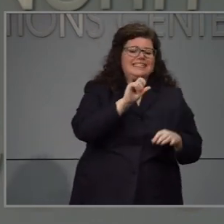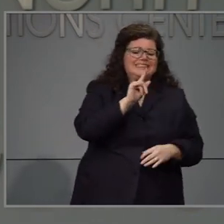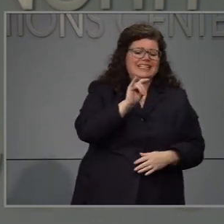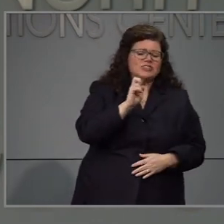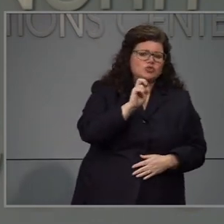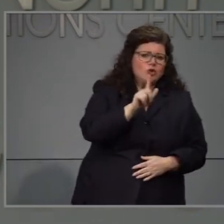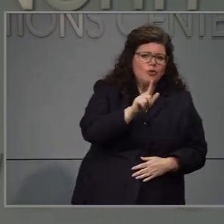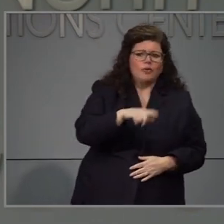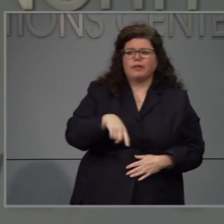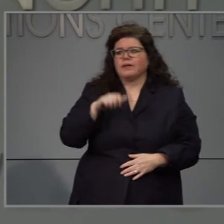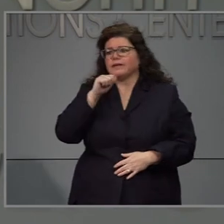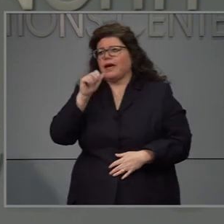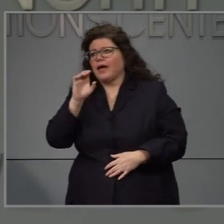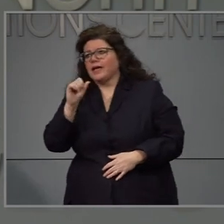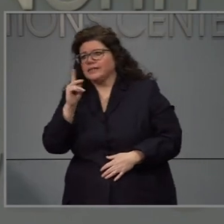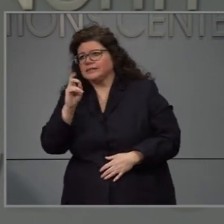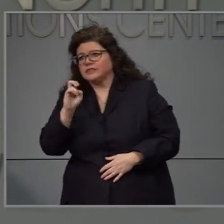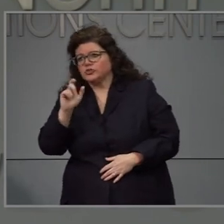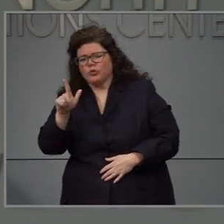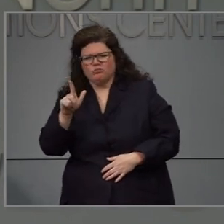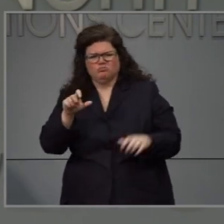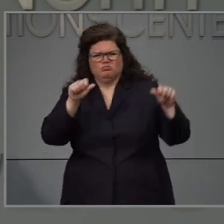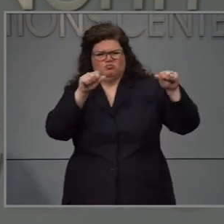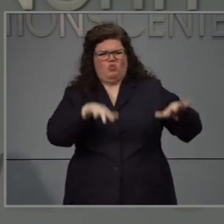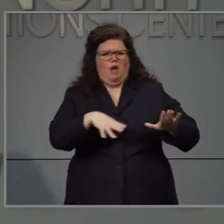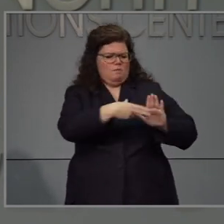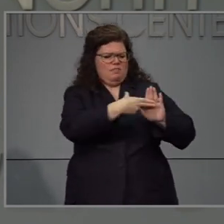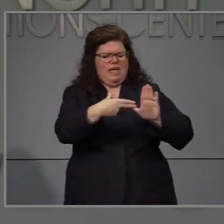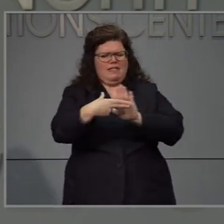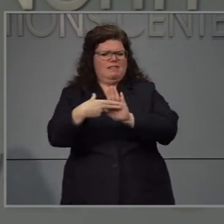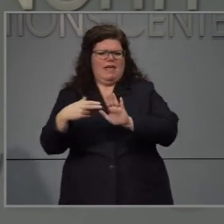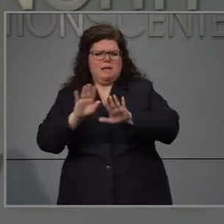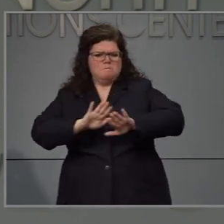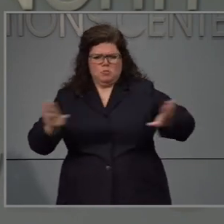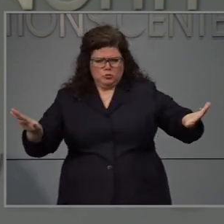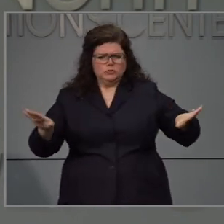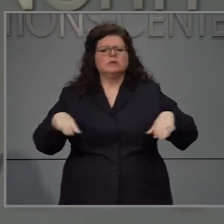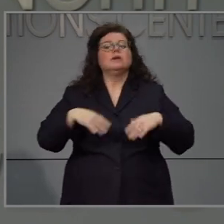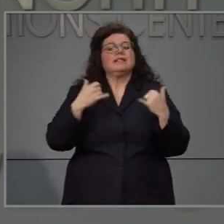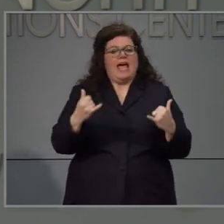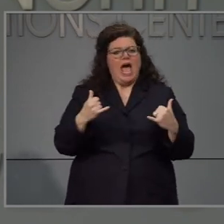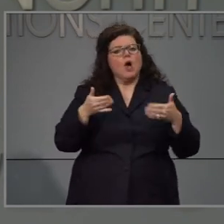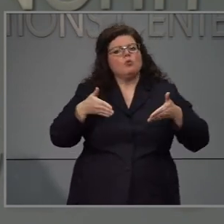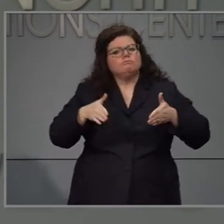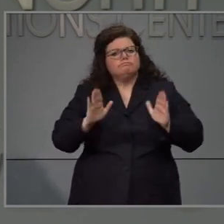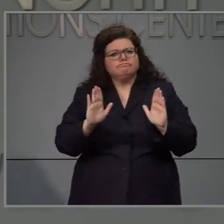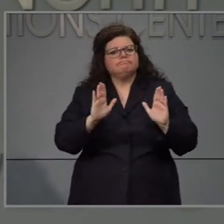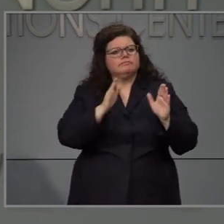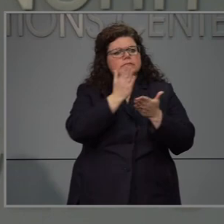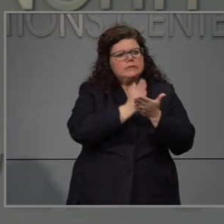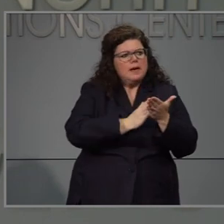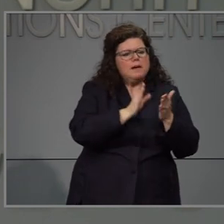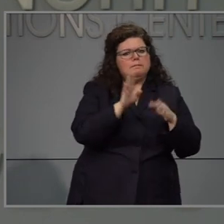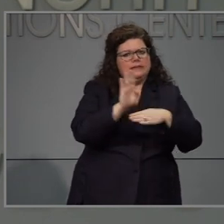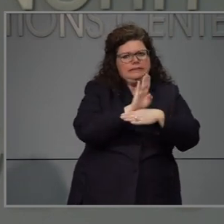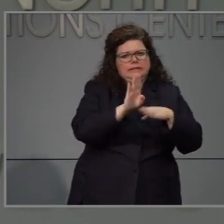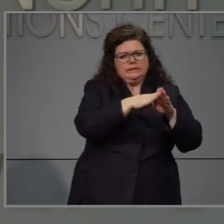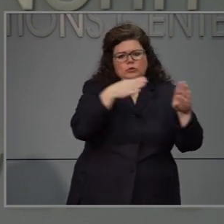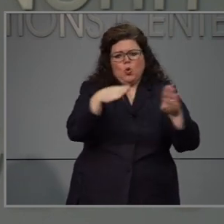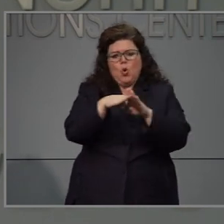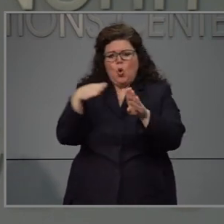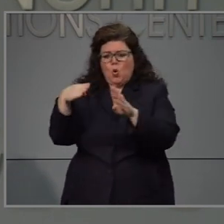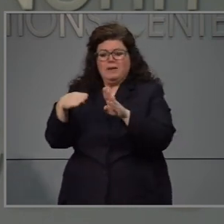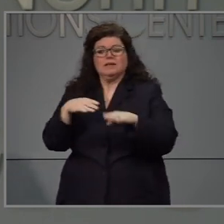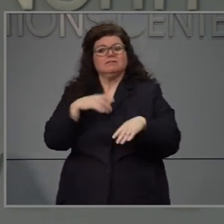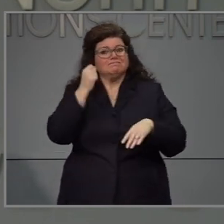esencial y no esencial. Tenemos más negocios que se van a abrir y mantener la orden de quedarse en casa para